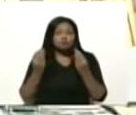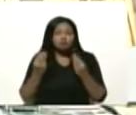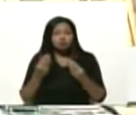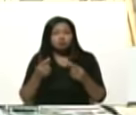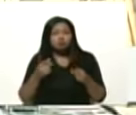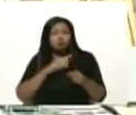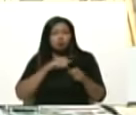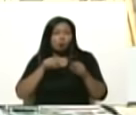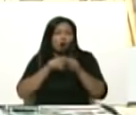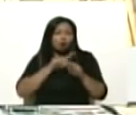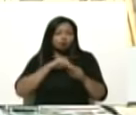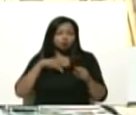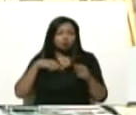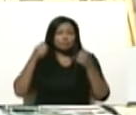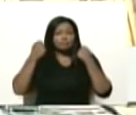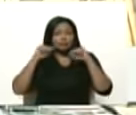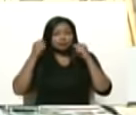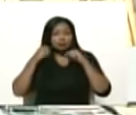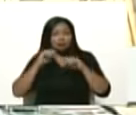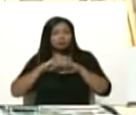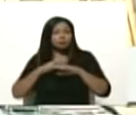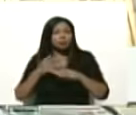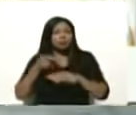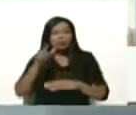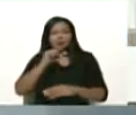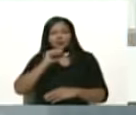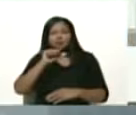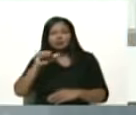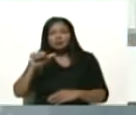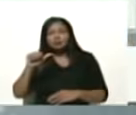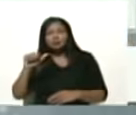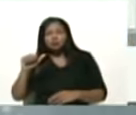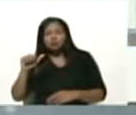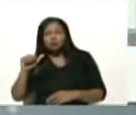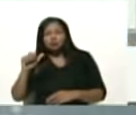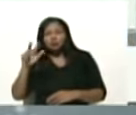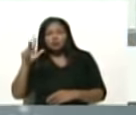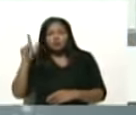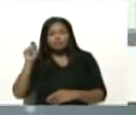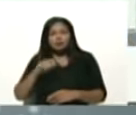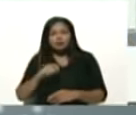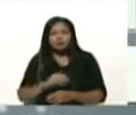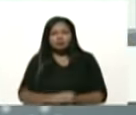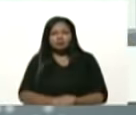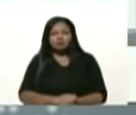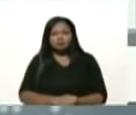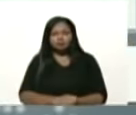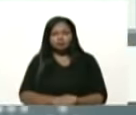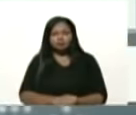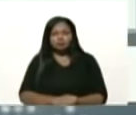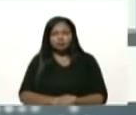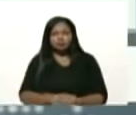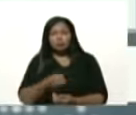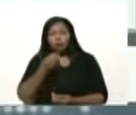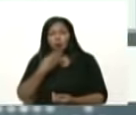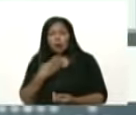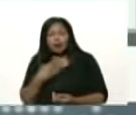nosotros preparándonos porque este segundo semestre va a ser un segundo semestre bueno,